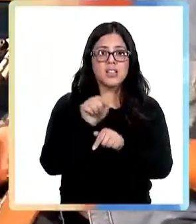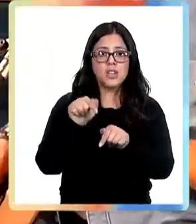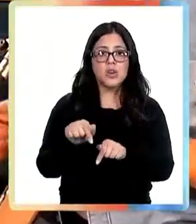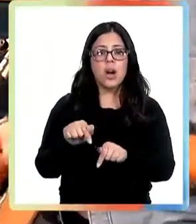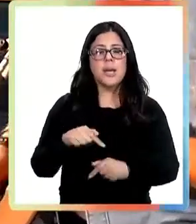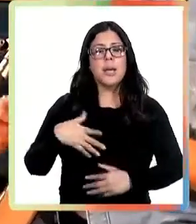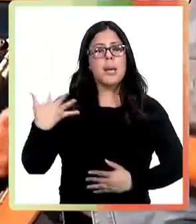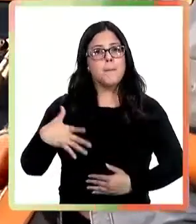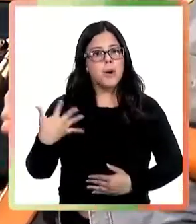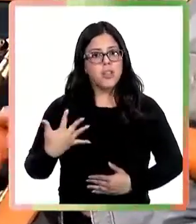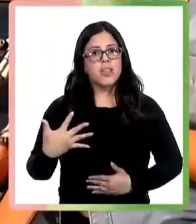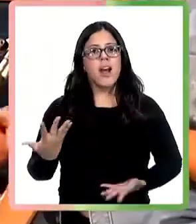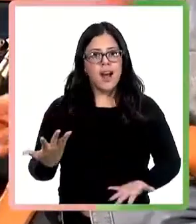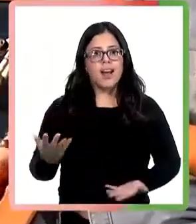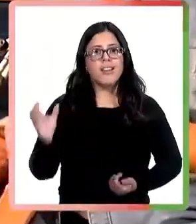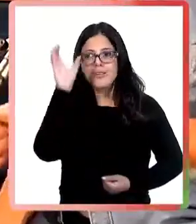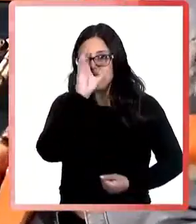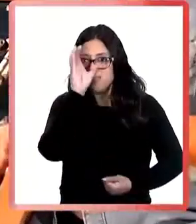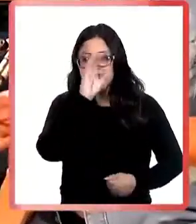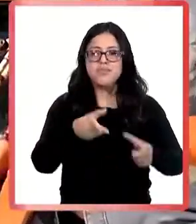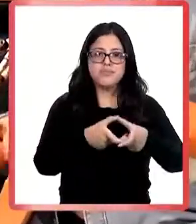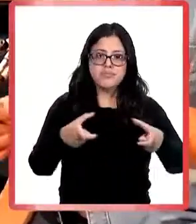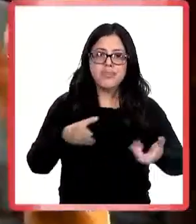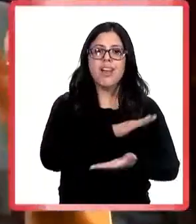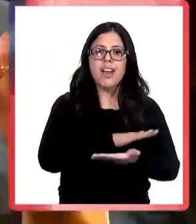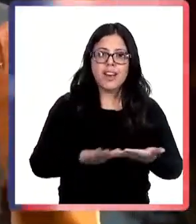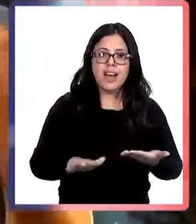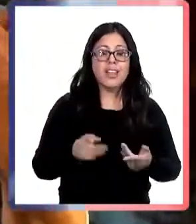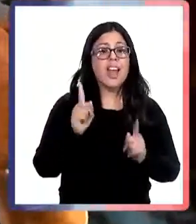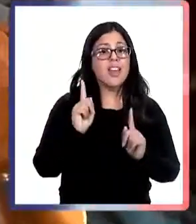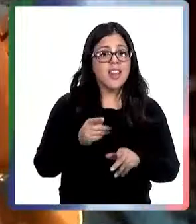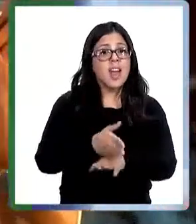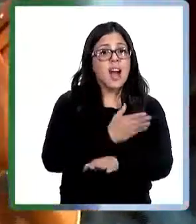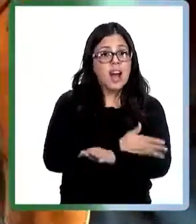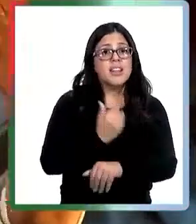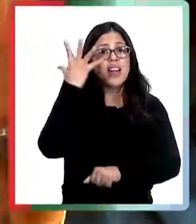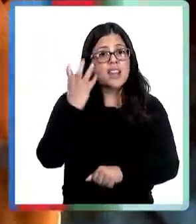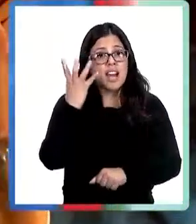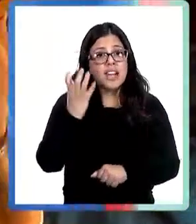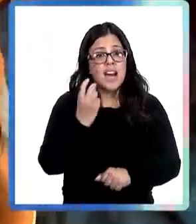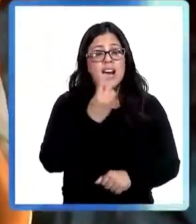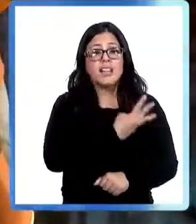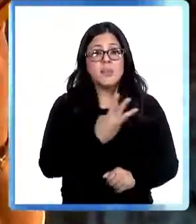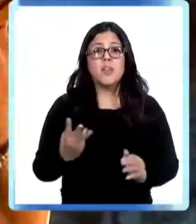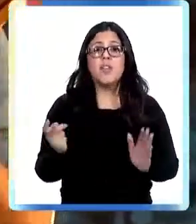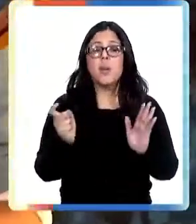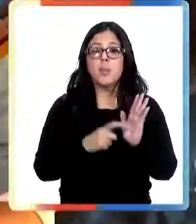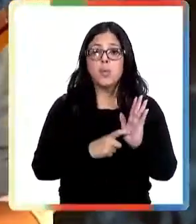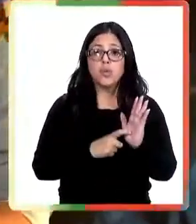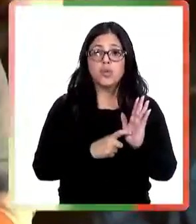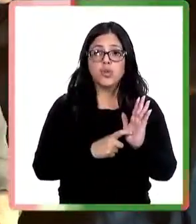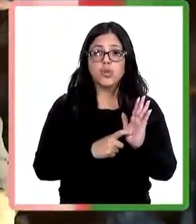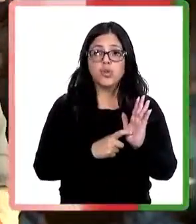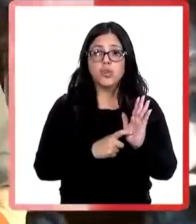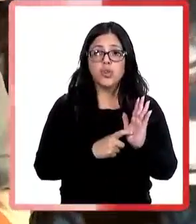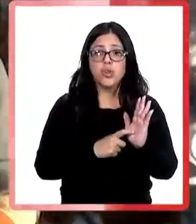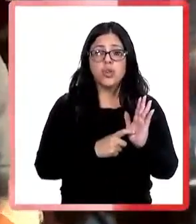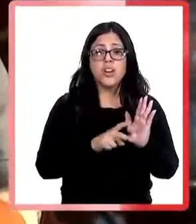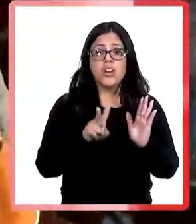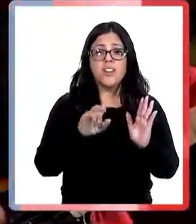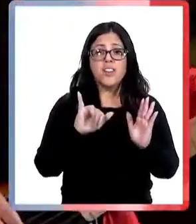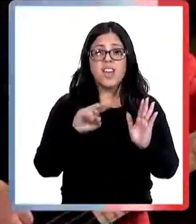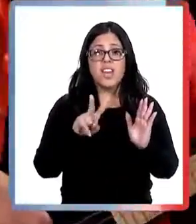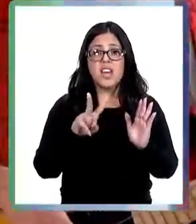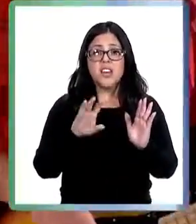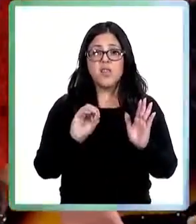imperdible panorama con entrada gratuita previa descarga de invitación a través de www.vivoticket